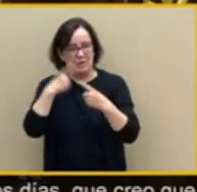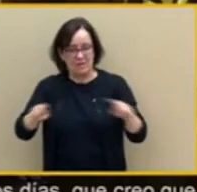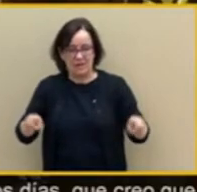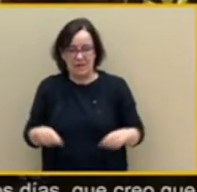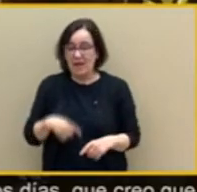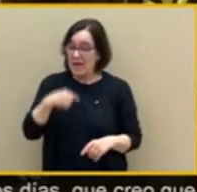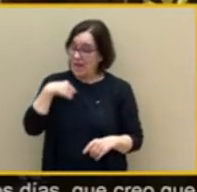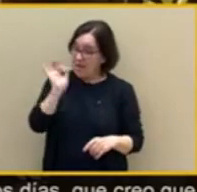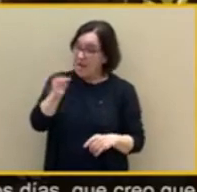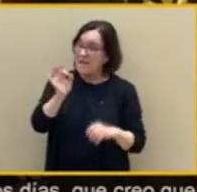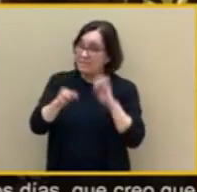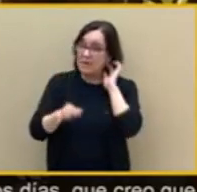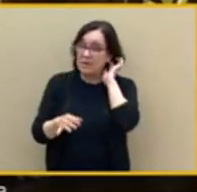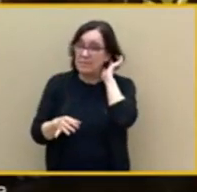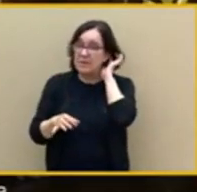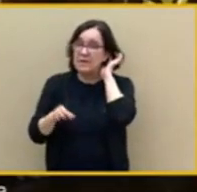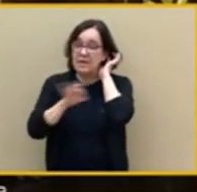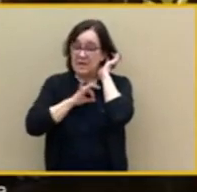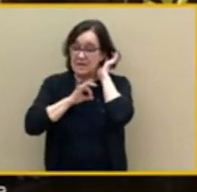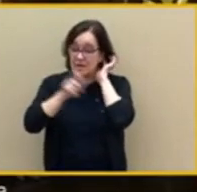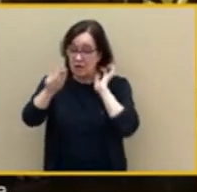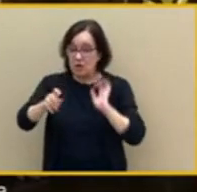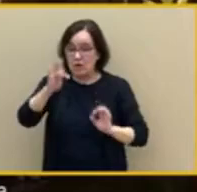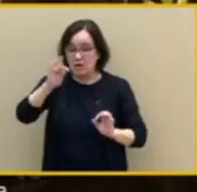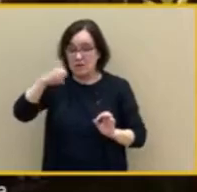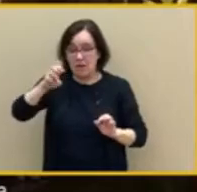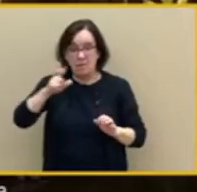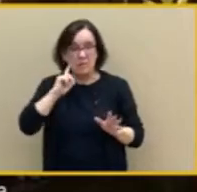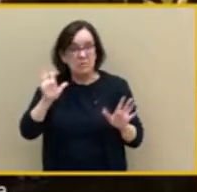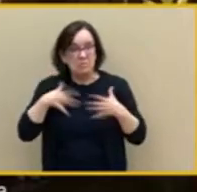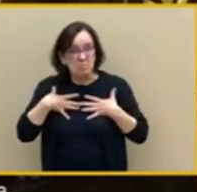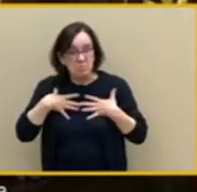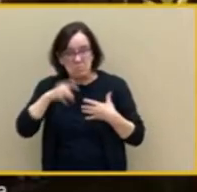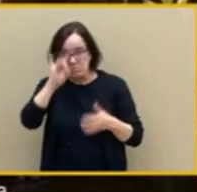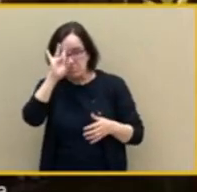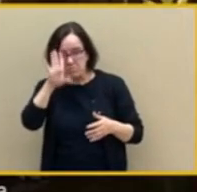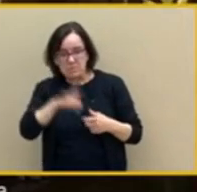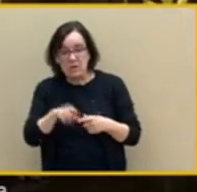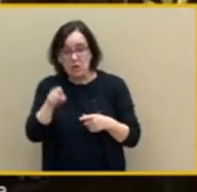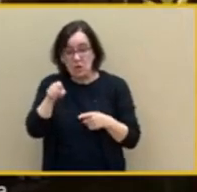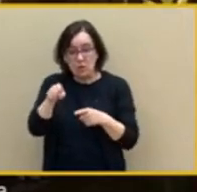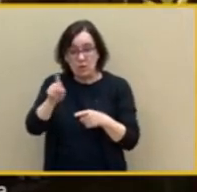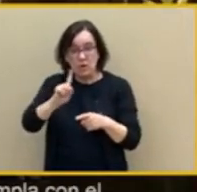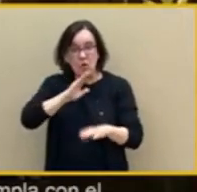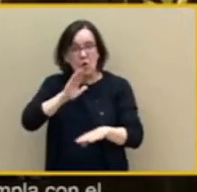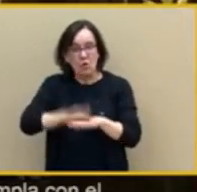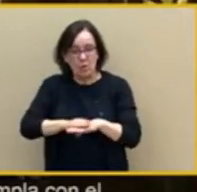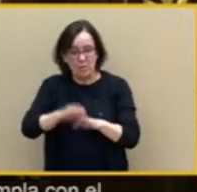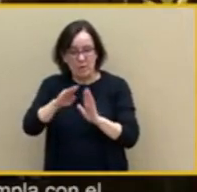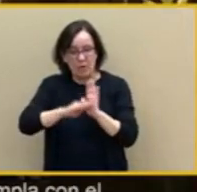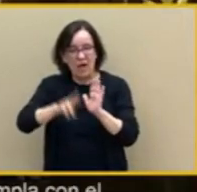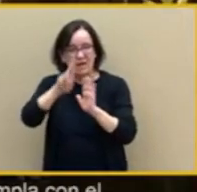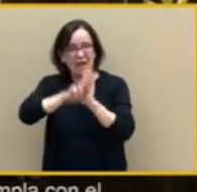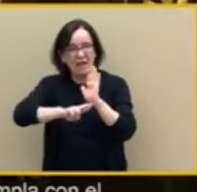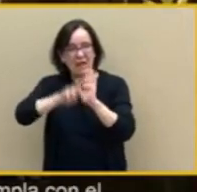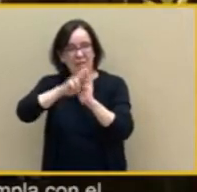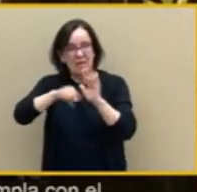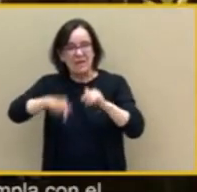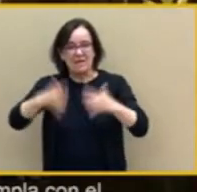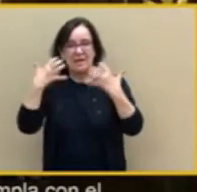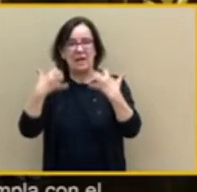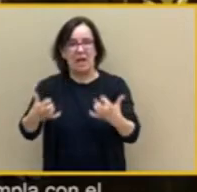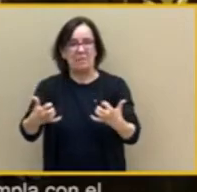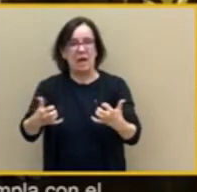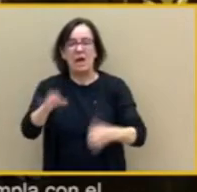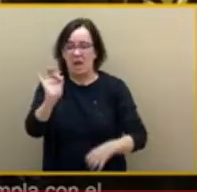sorprendente que usted no cumpla con el reglamento de esta Cámara. Es verdad que el artículo 113 de la Constitución